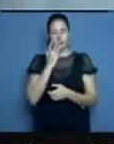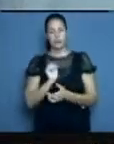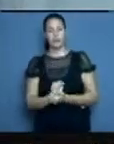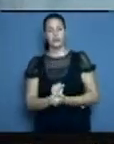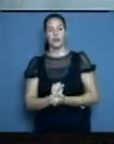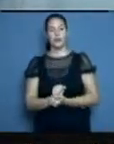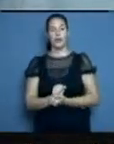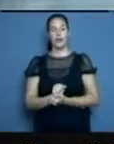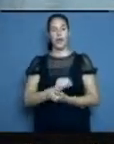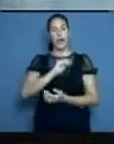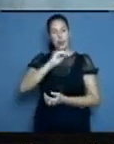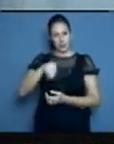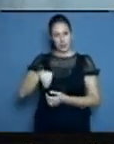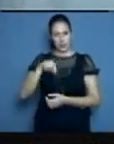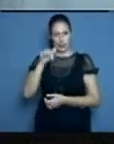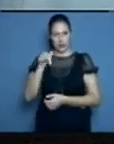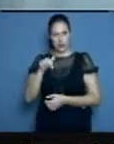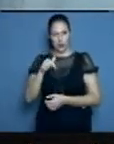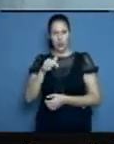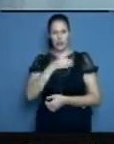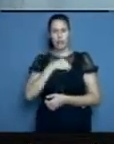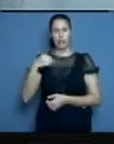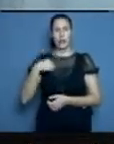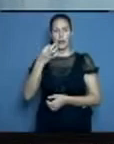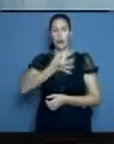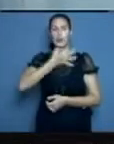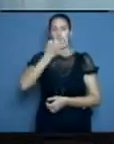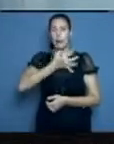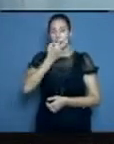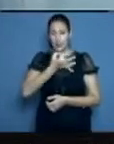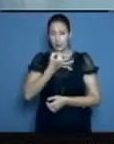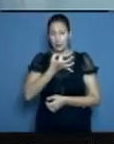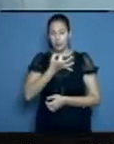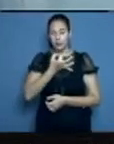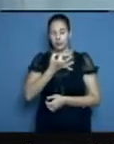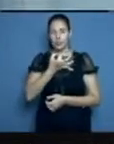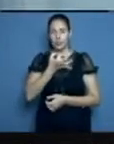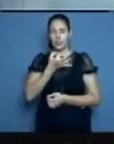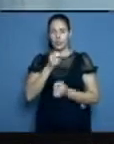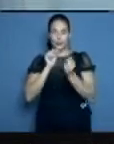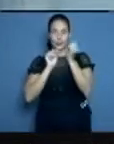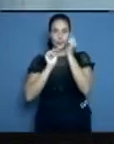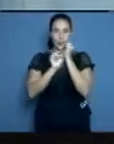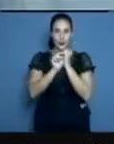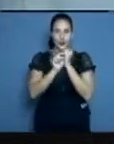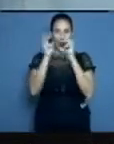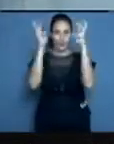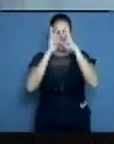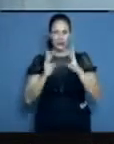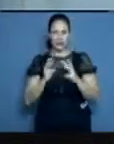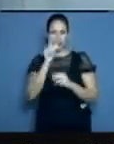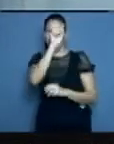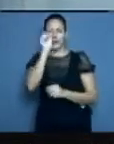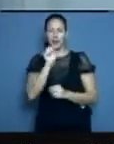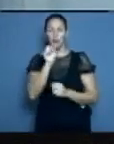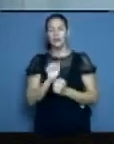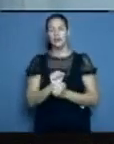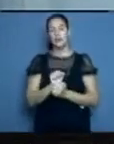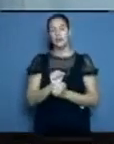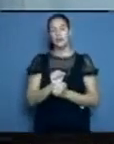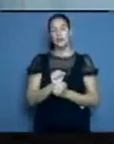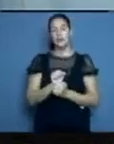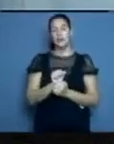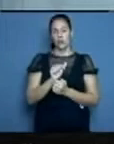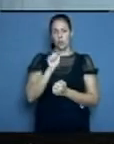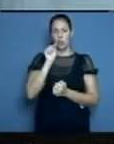el doctor Frank está hablando en estos momentos. Las personas están viendo la televisión, esto nos gusta, y también conectado a internet. Y preguntarle, ya que se tocaba el